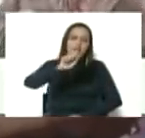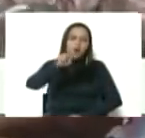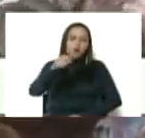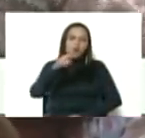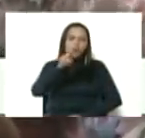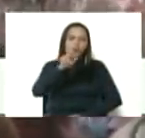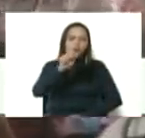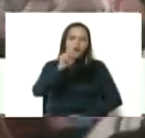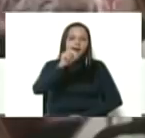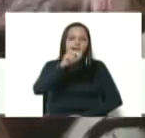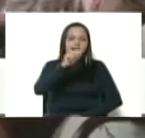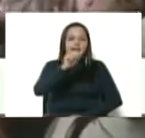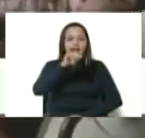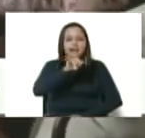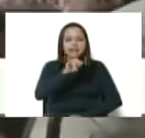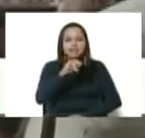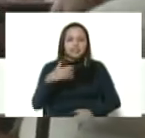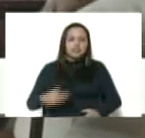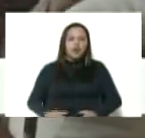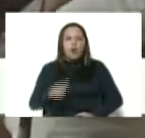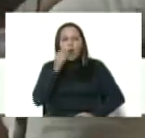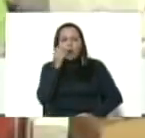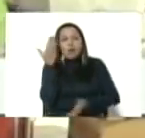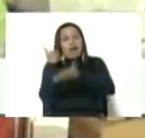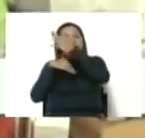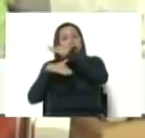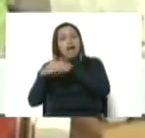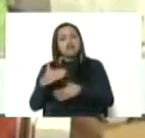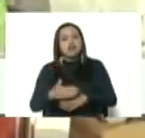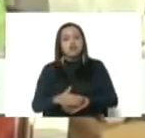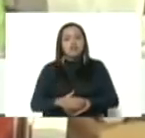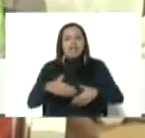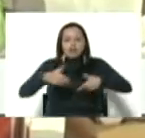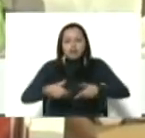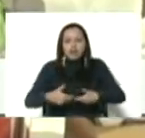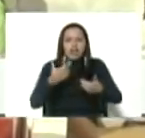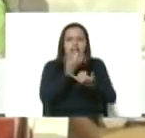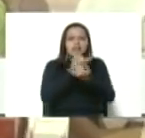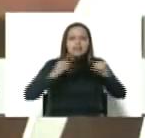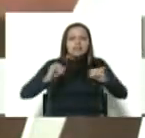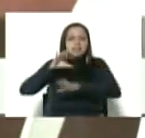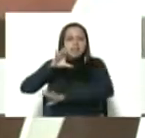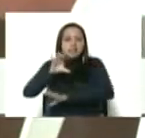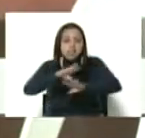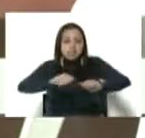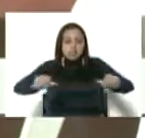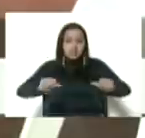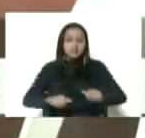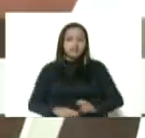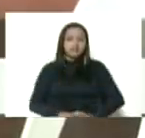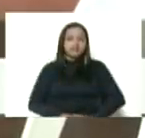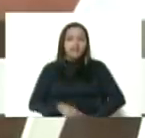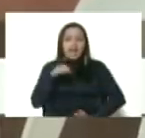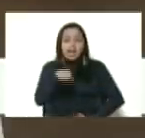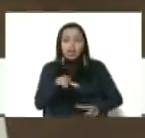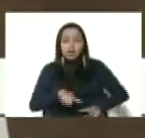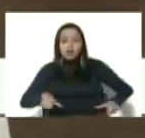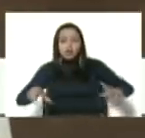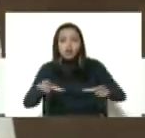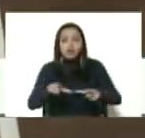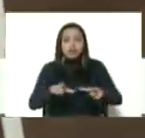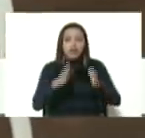por la independencia de esta patria en este territorio. Por eso, presidente, en este sector, sector 2,